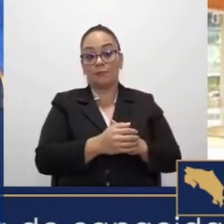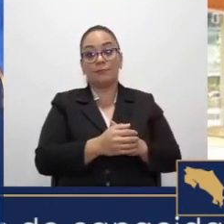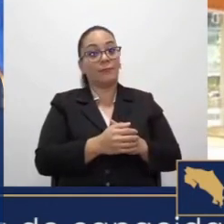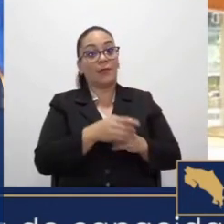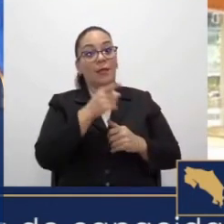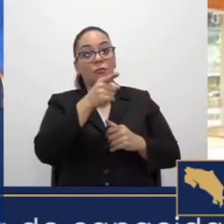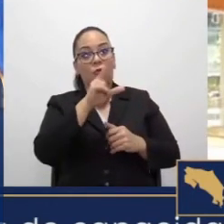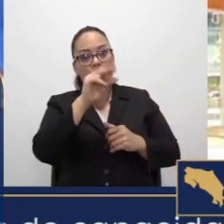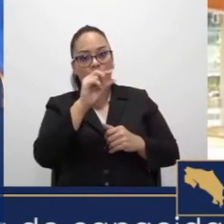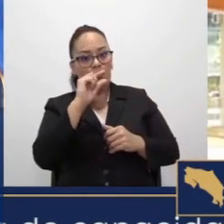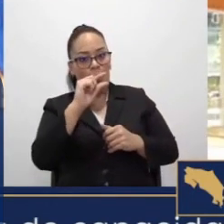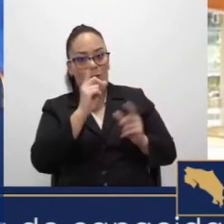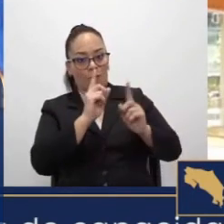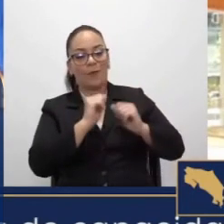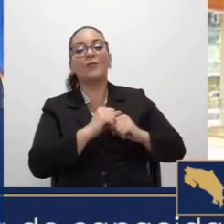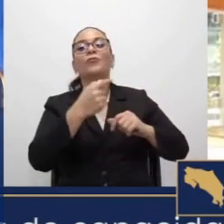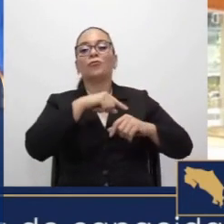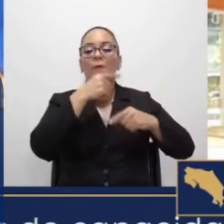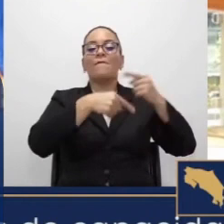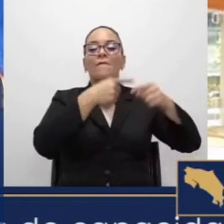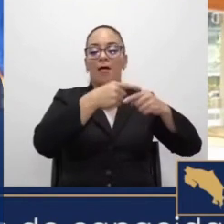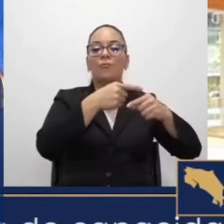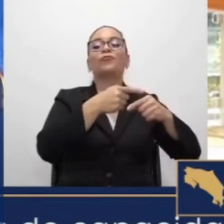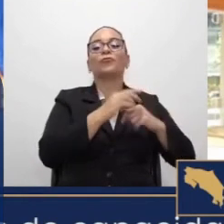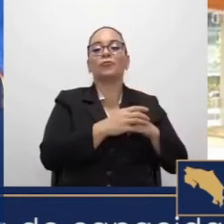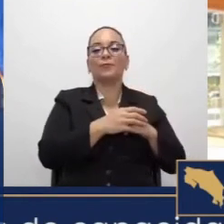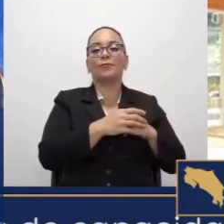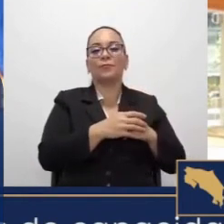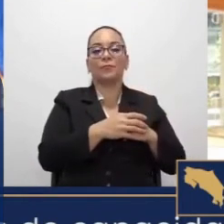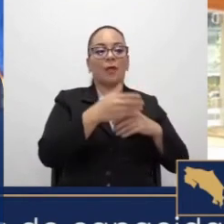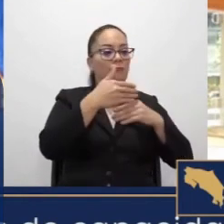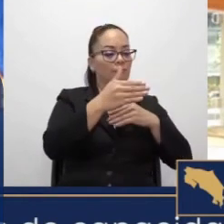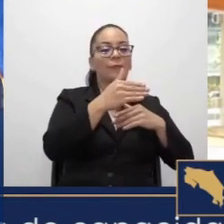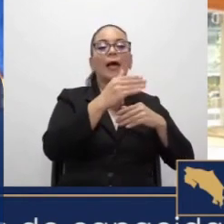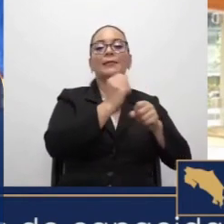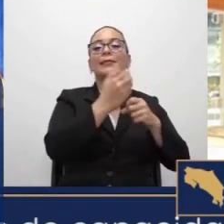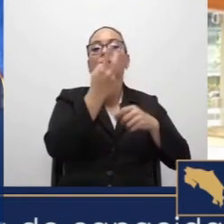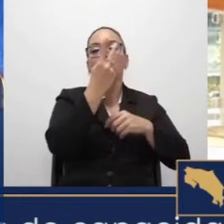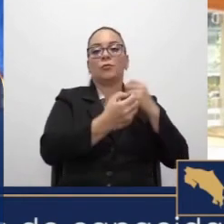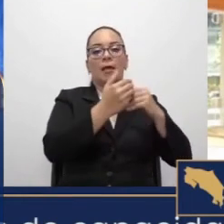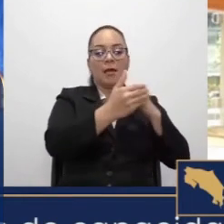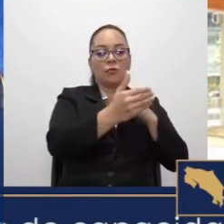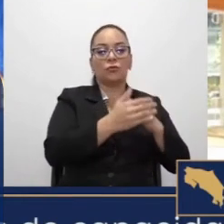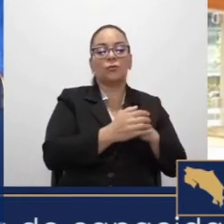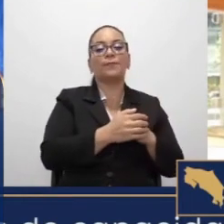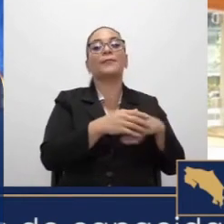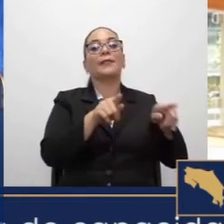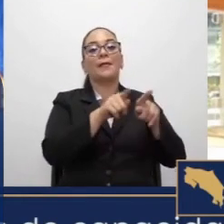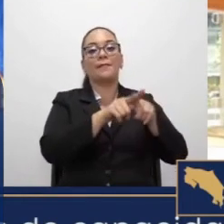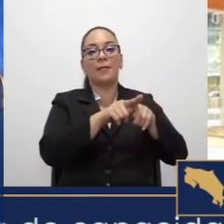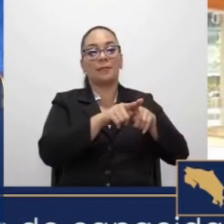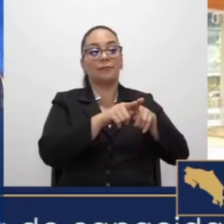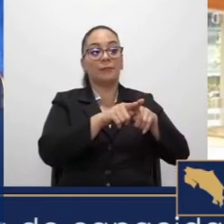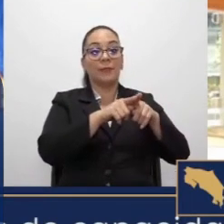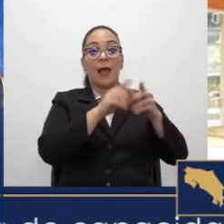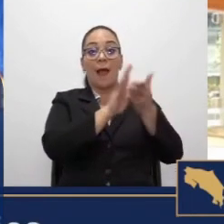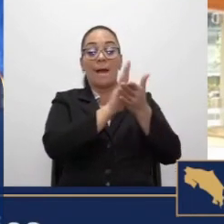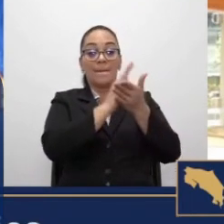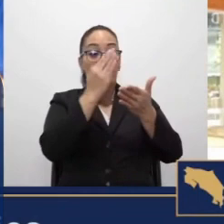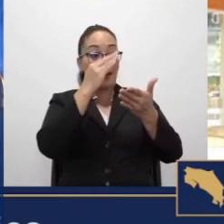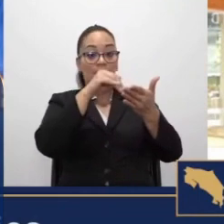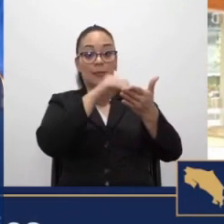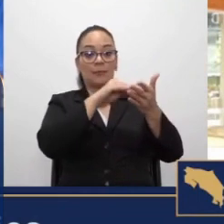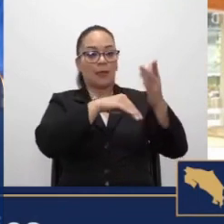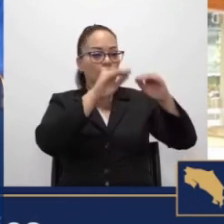bastante y lo vamos a hacer en los próximos dos años y estaremos diversificando la matriz con generación solar,